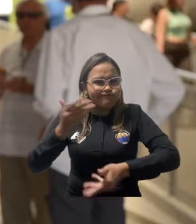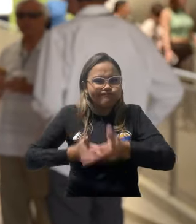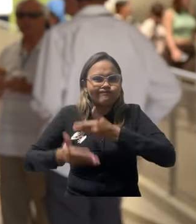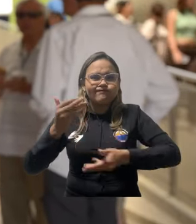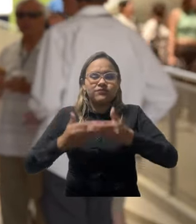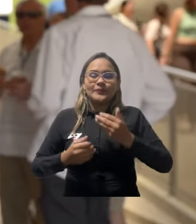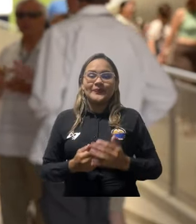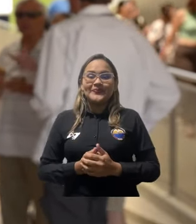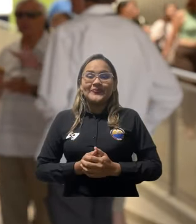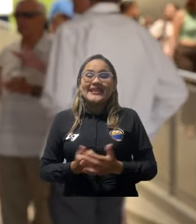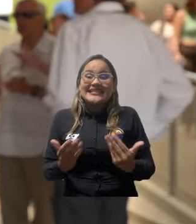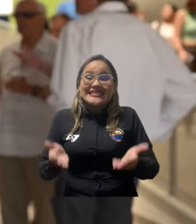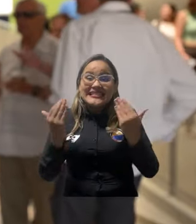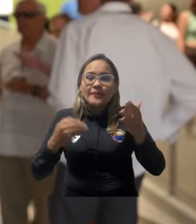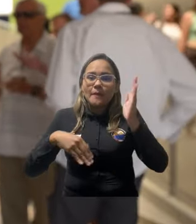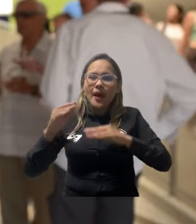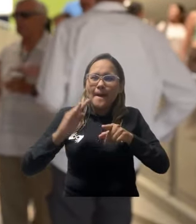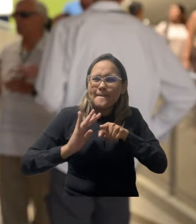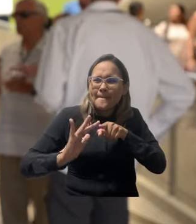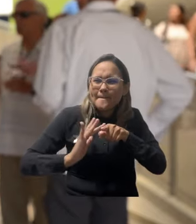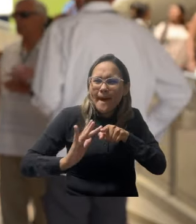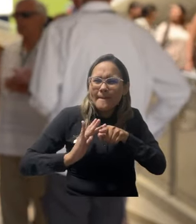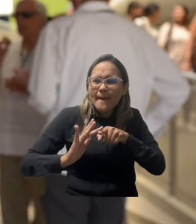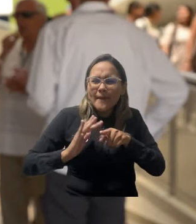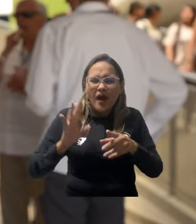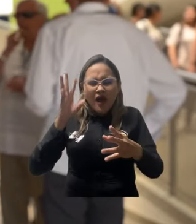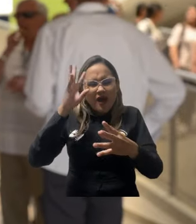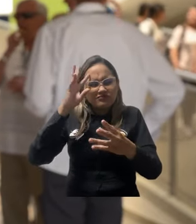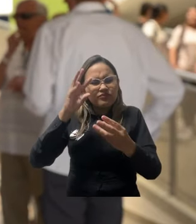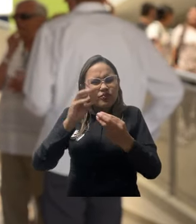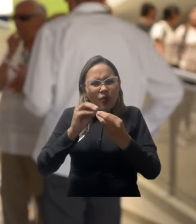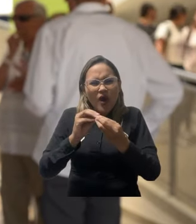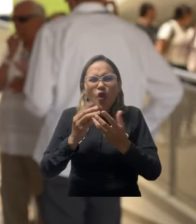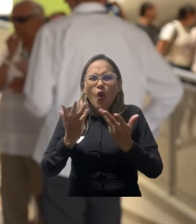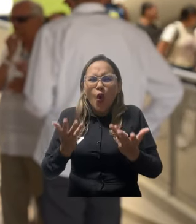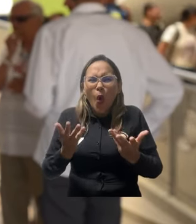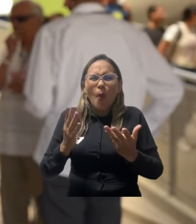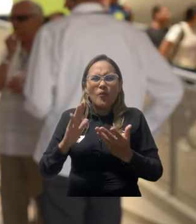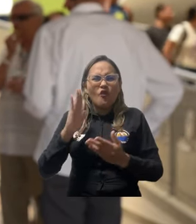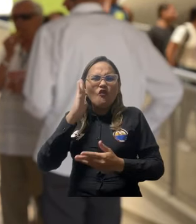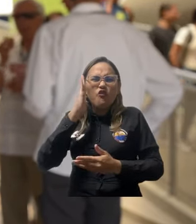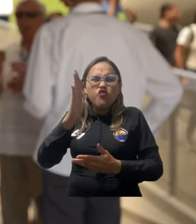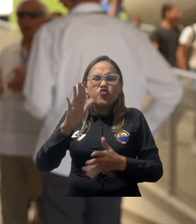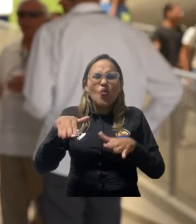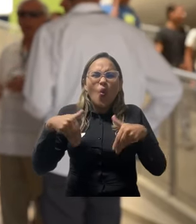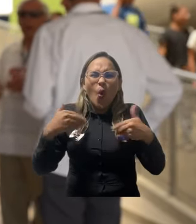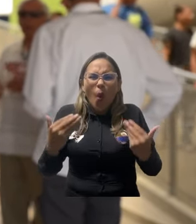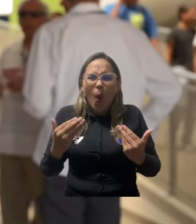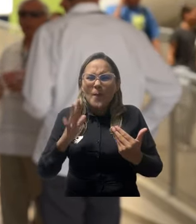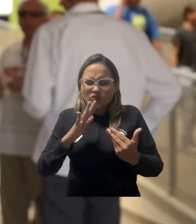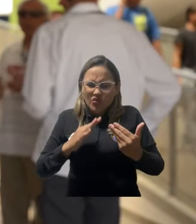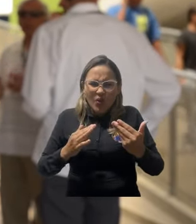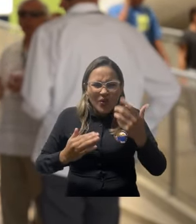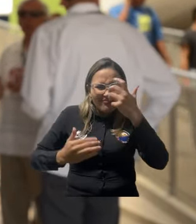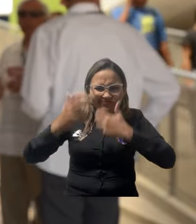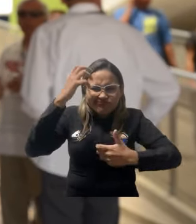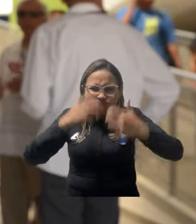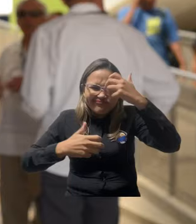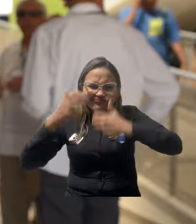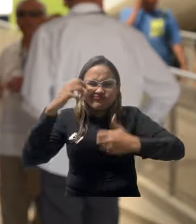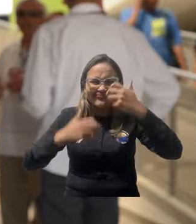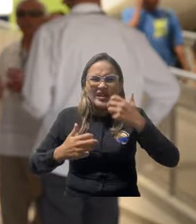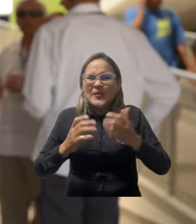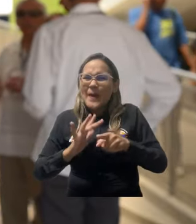Planificar lo que va a ser el experimento en el futuro, ¿no? Este es un experimento que está todavía en el proceso de